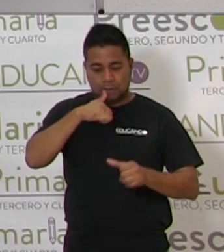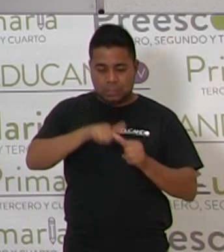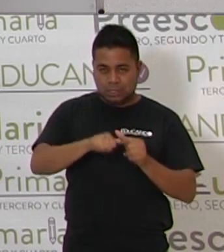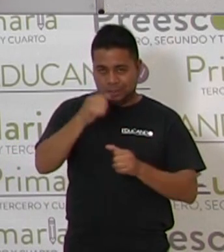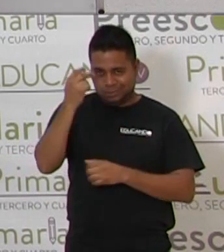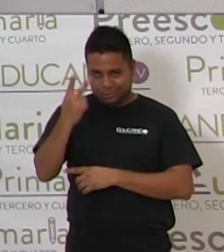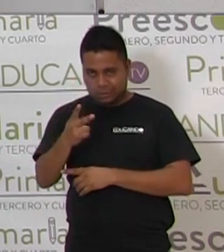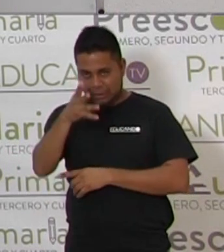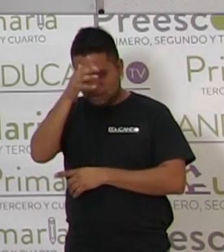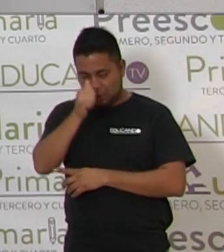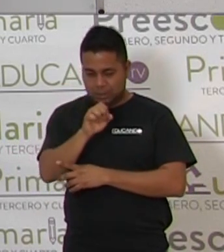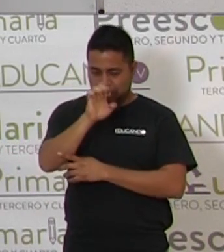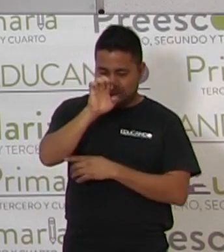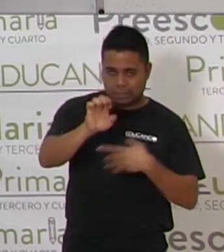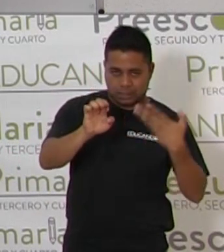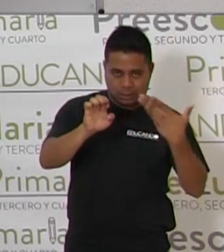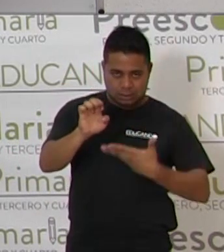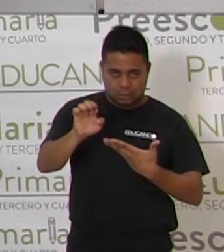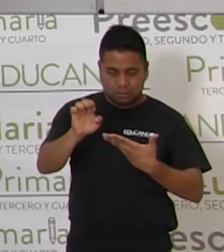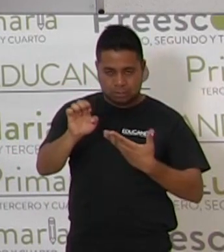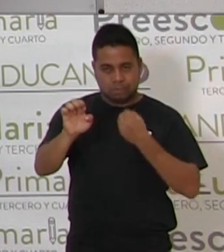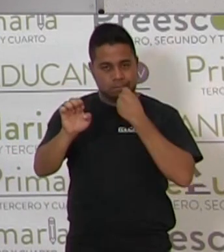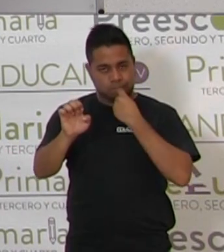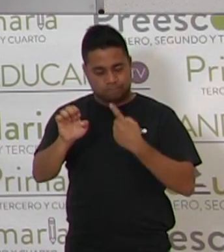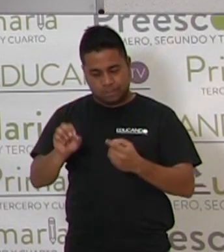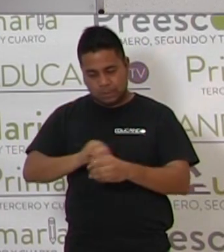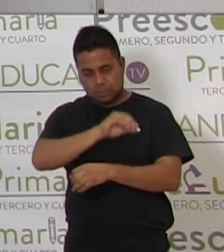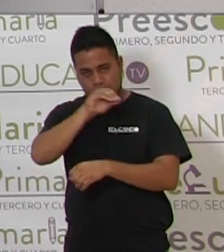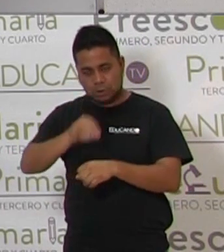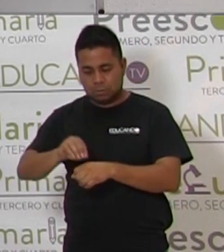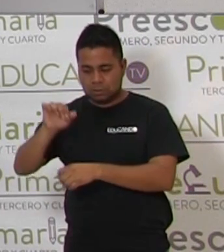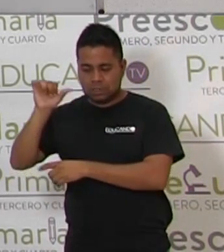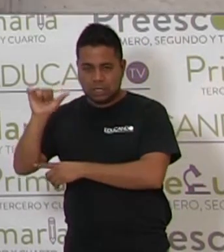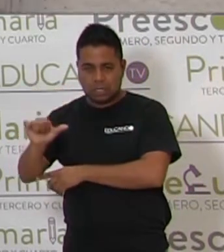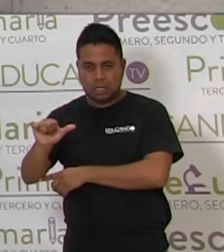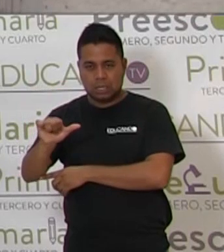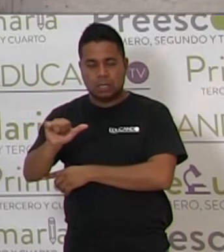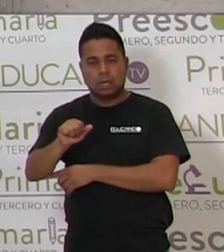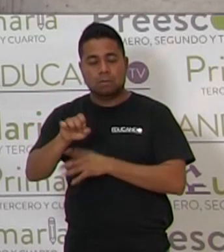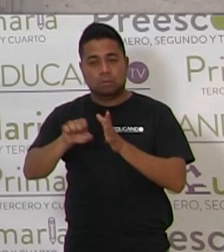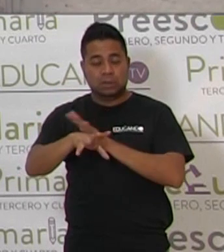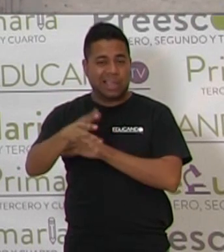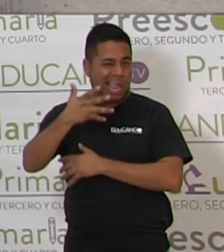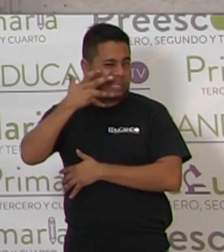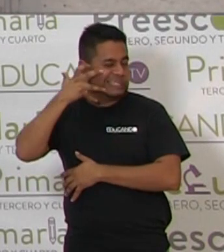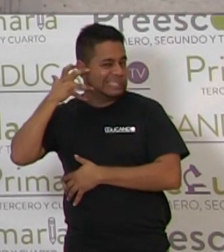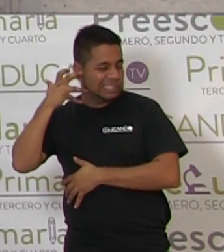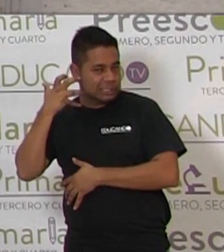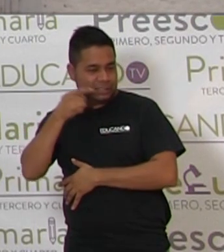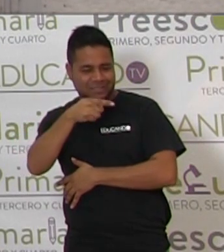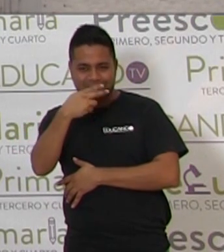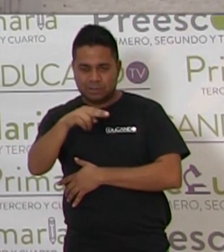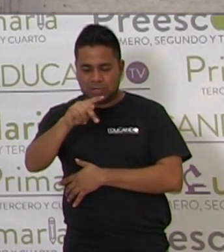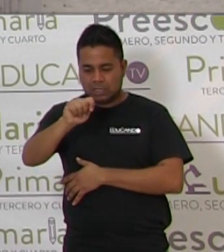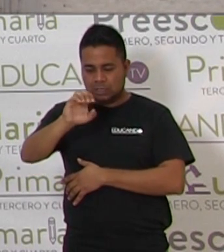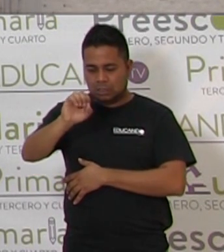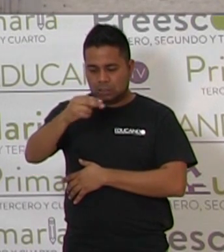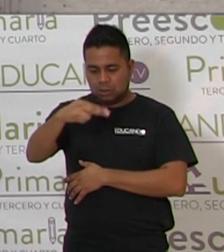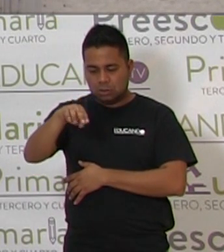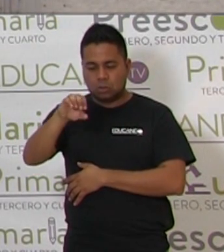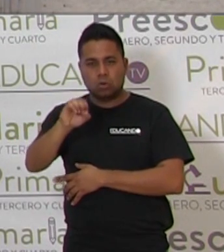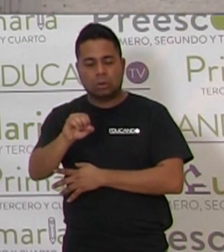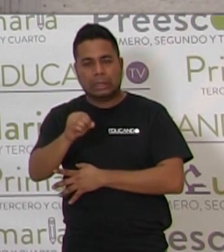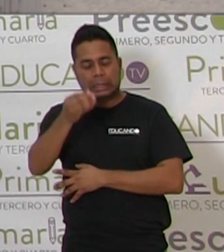dos vocales, la E y la A, y el tigre, ese sí me acuerdo que era Toño,